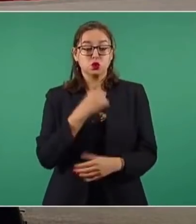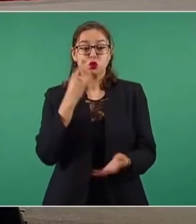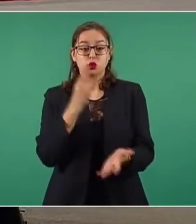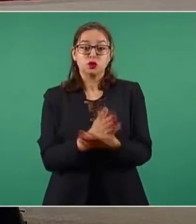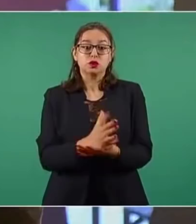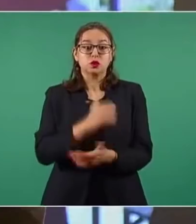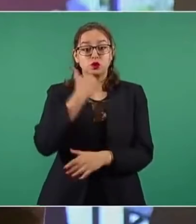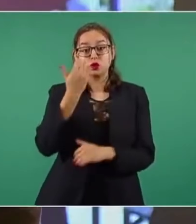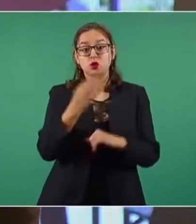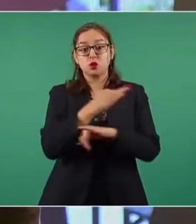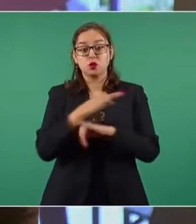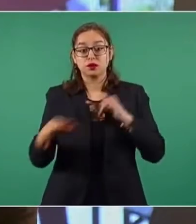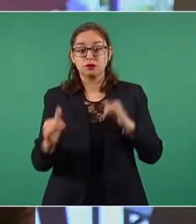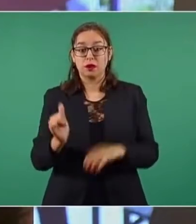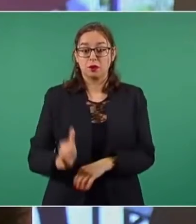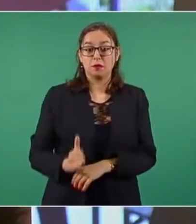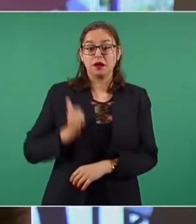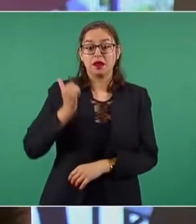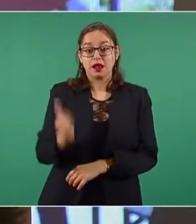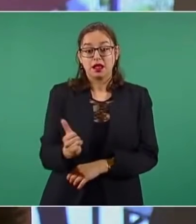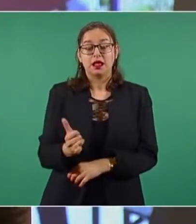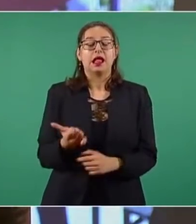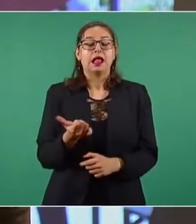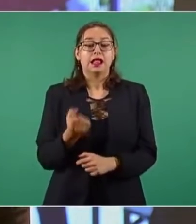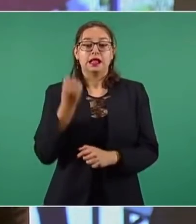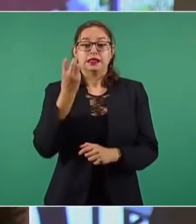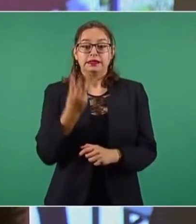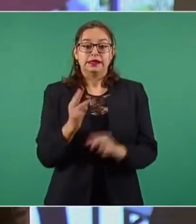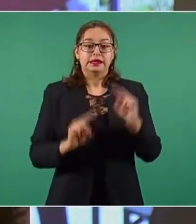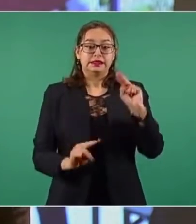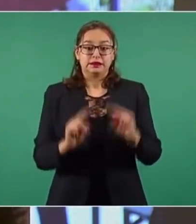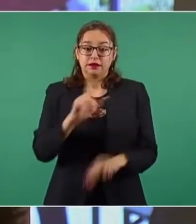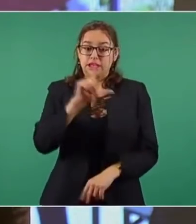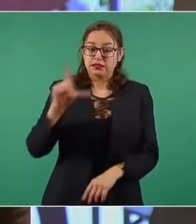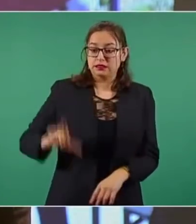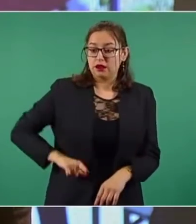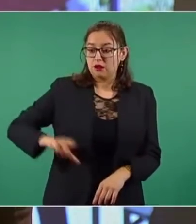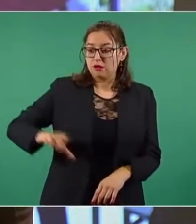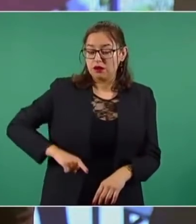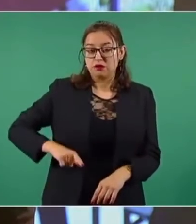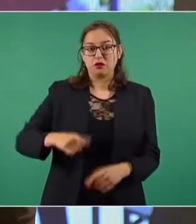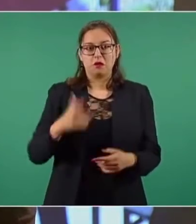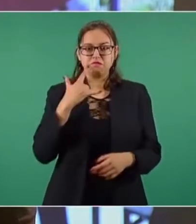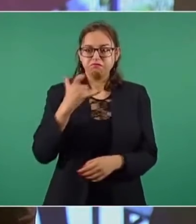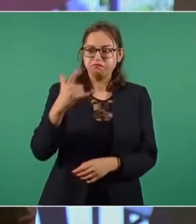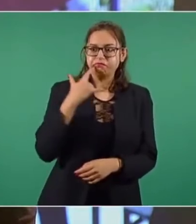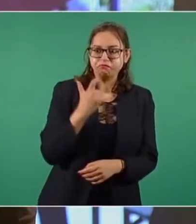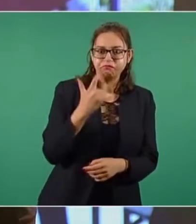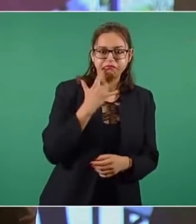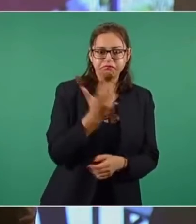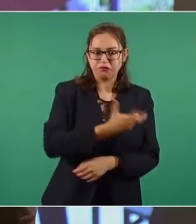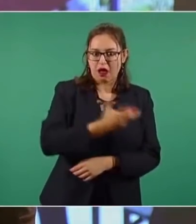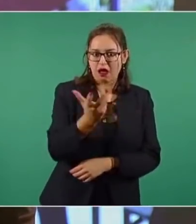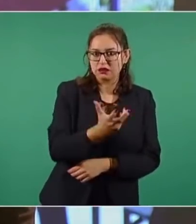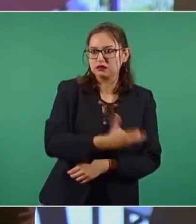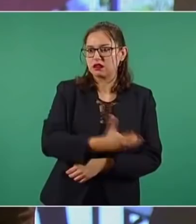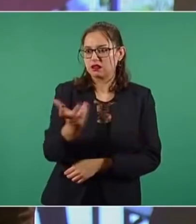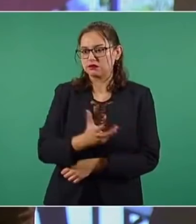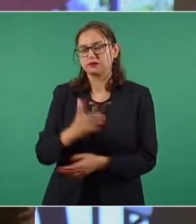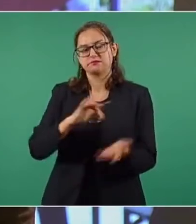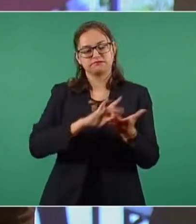para agradecer a los tres órdenes de gobierno por el esfuerzo que han hecho y la colaboración de cada uno de acuerdo a sus posibilidades.